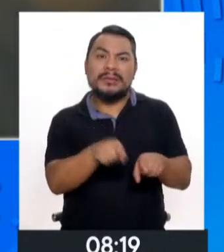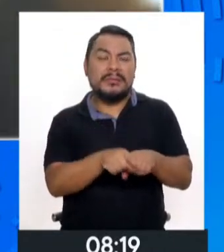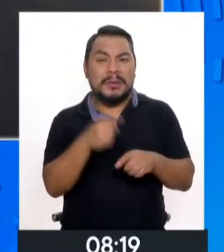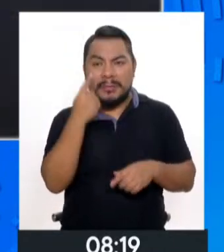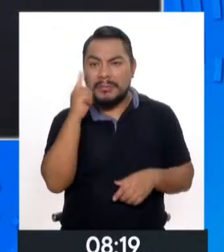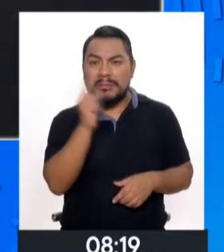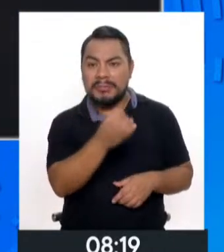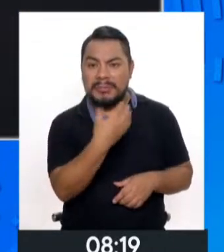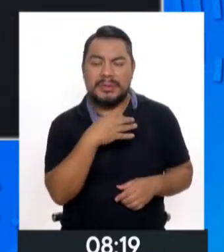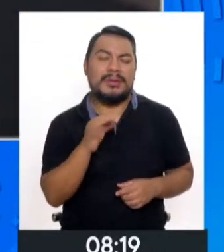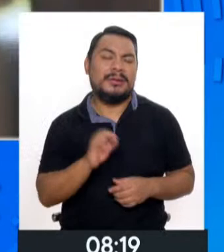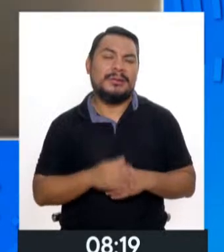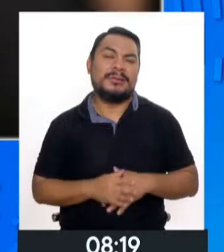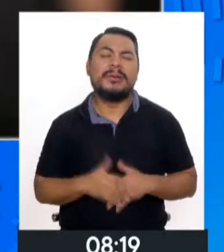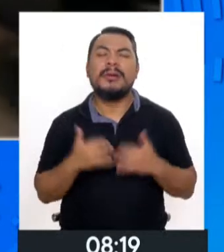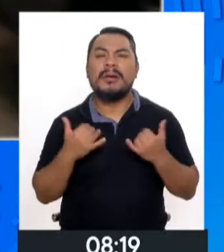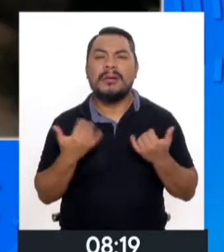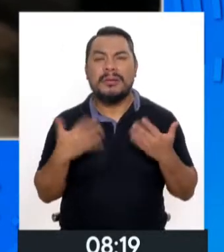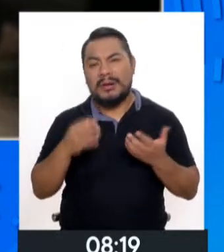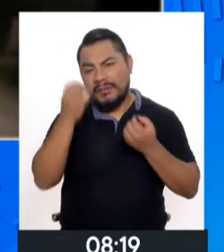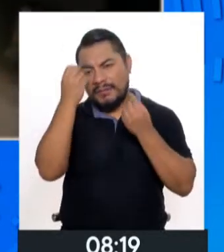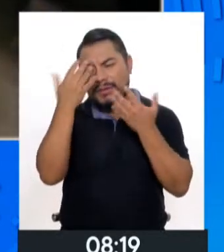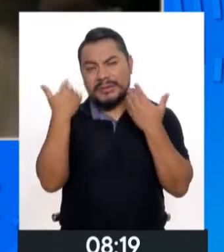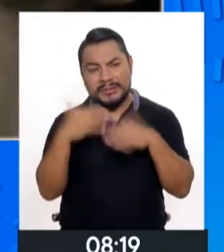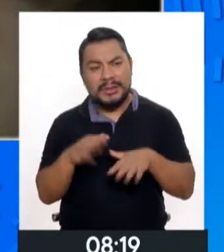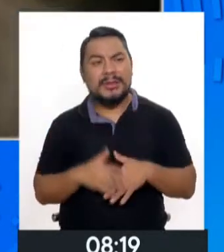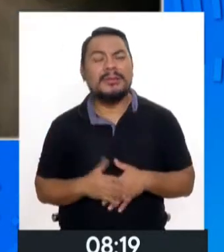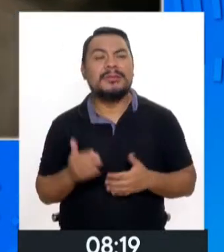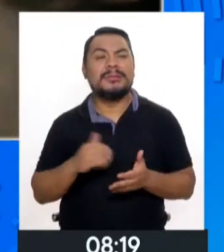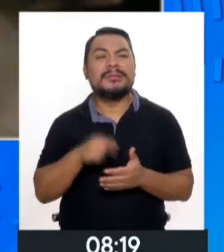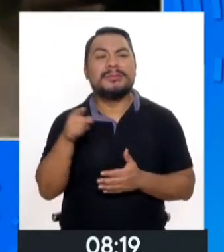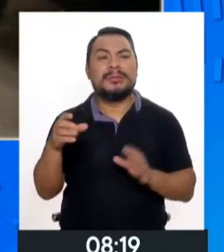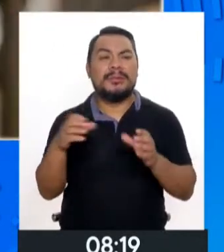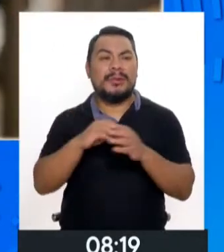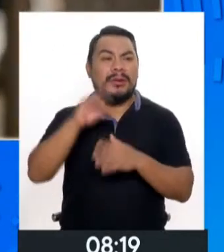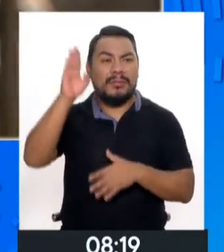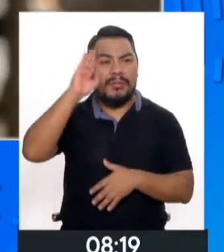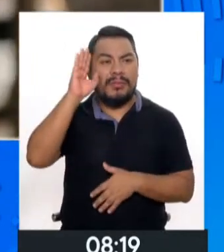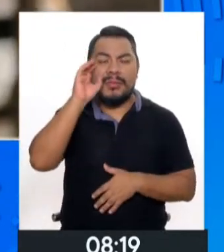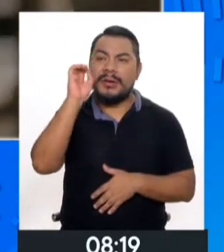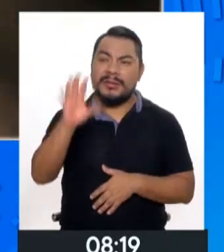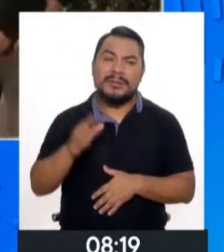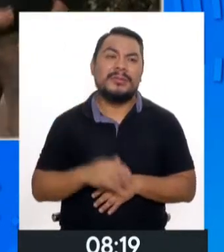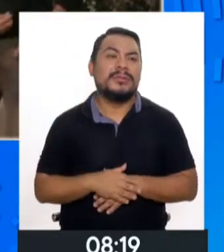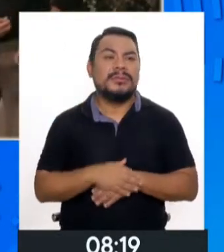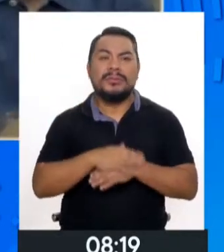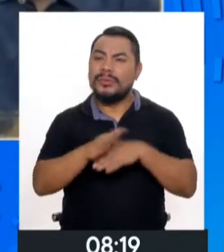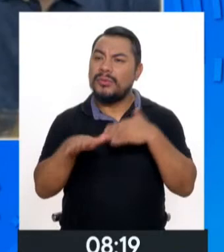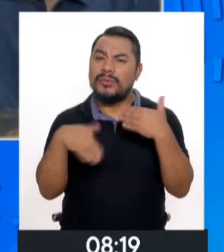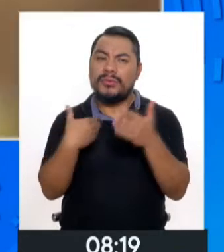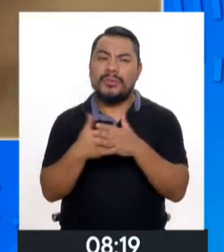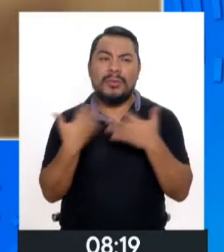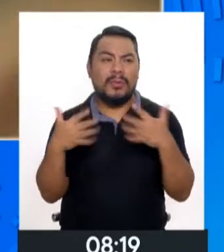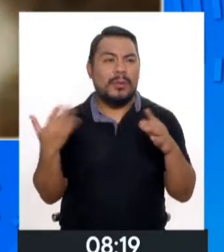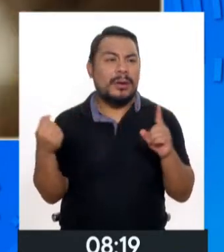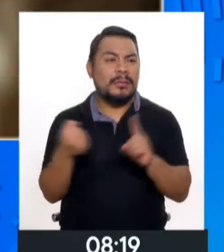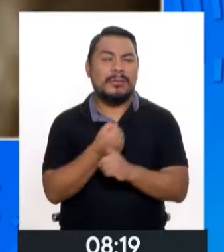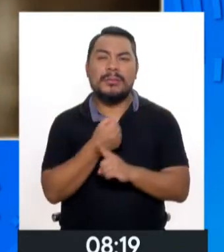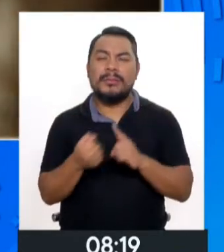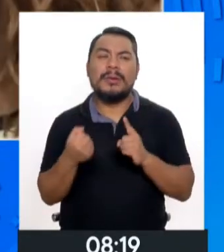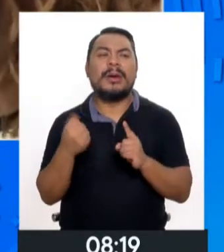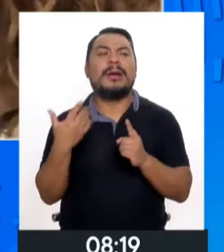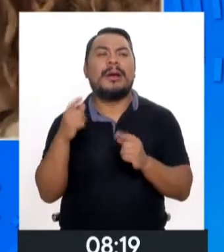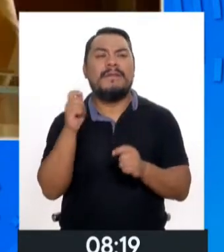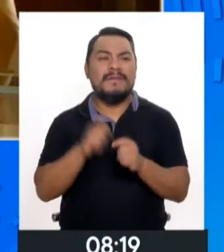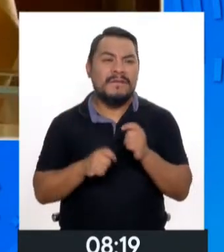En ese sentido, ya hemos oficiado reiteradas veces al comando de la Policía Nacional para que todo caso de violencia que